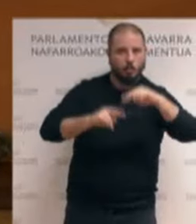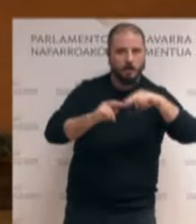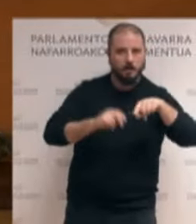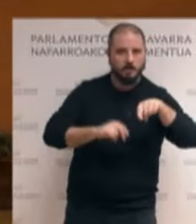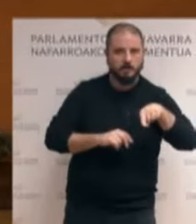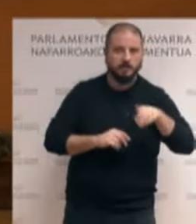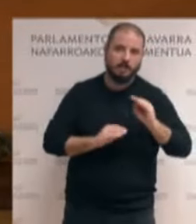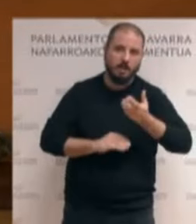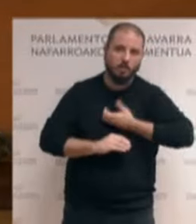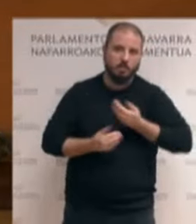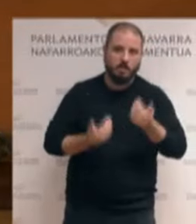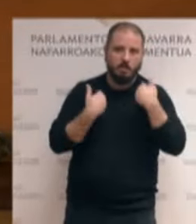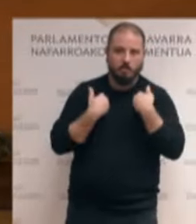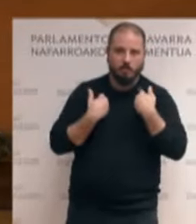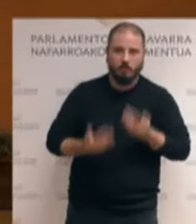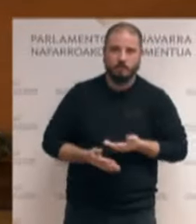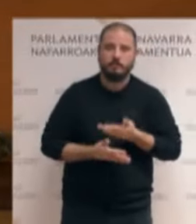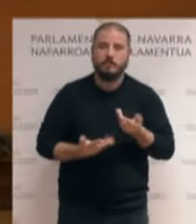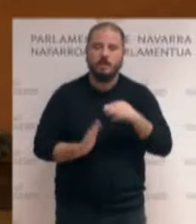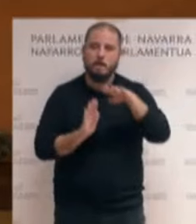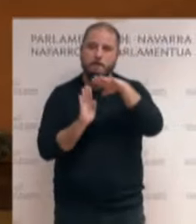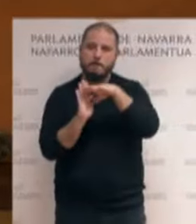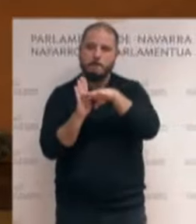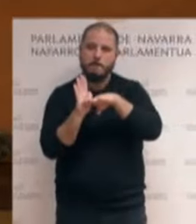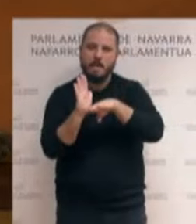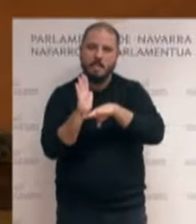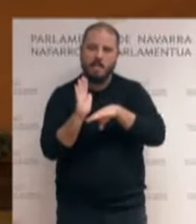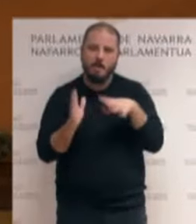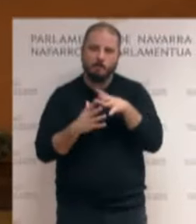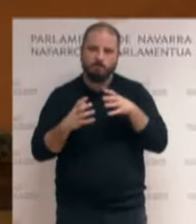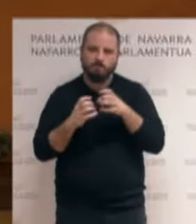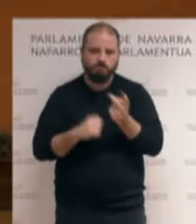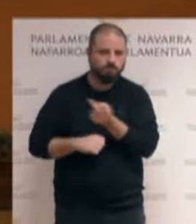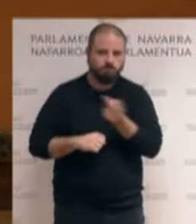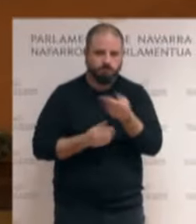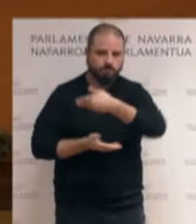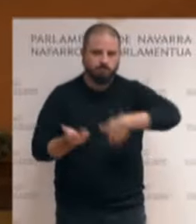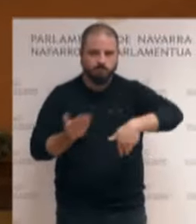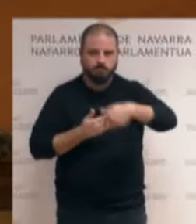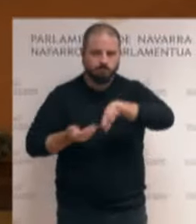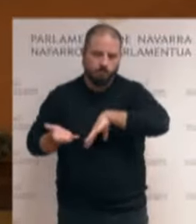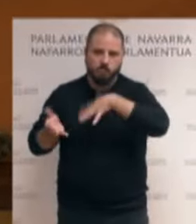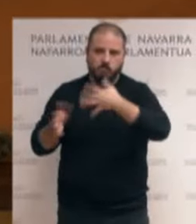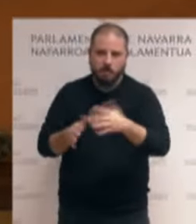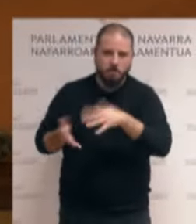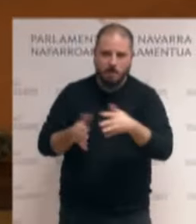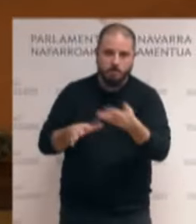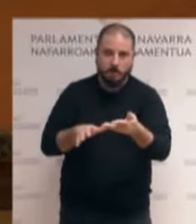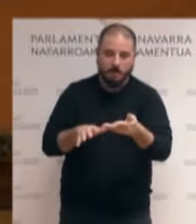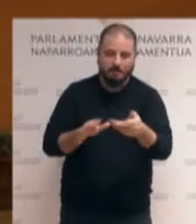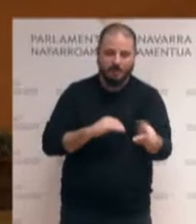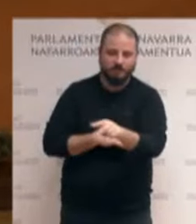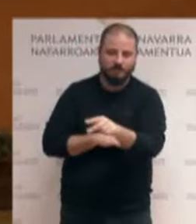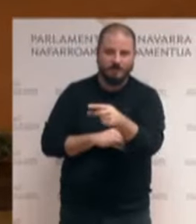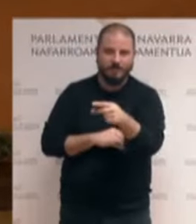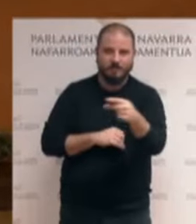desplegar una serie de medidas lo más ambiciosa posible para que tenga un efecto deseado y